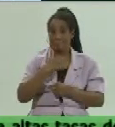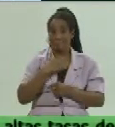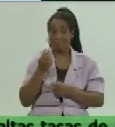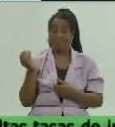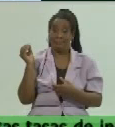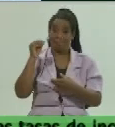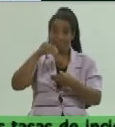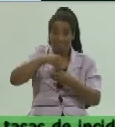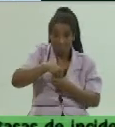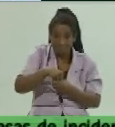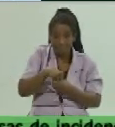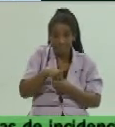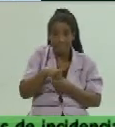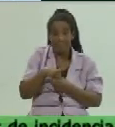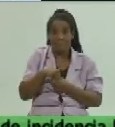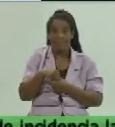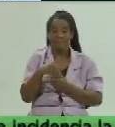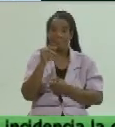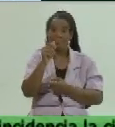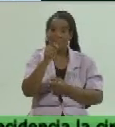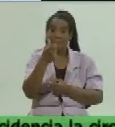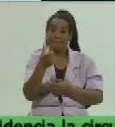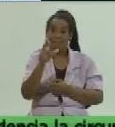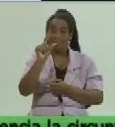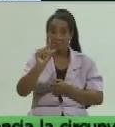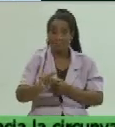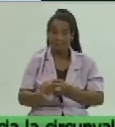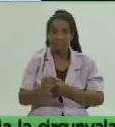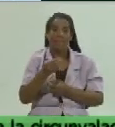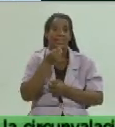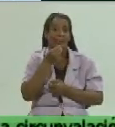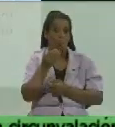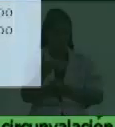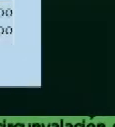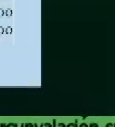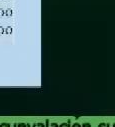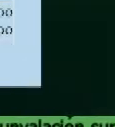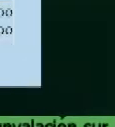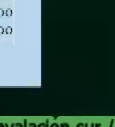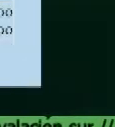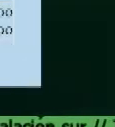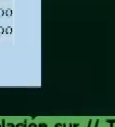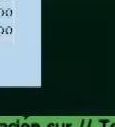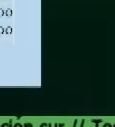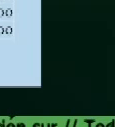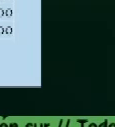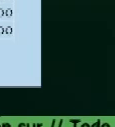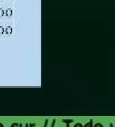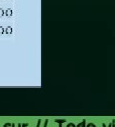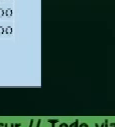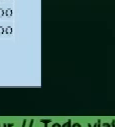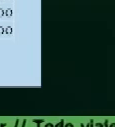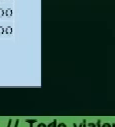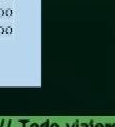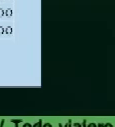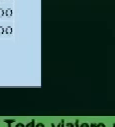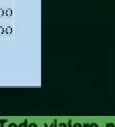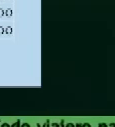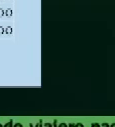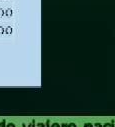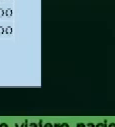precio inferior a lo que establece la política bueno se pueden tener algunas concepciones en la política del